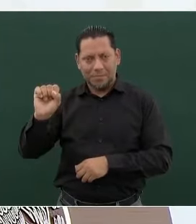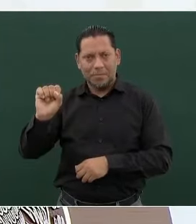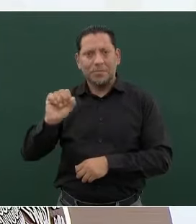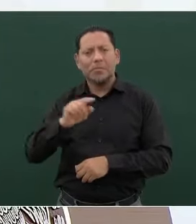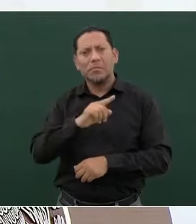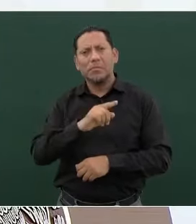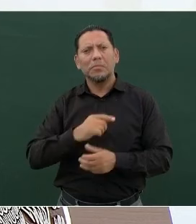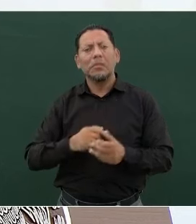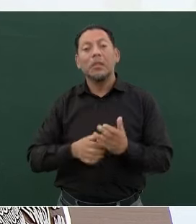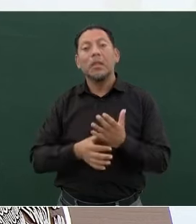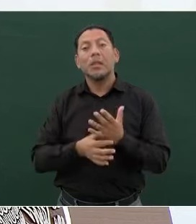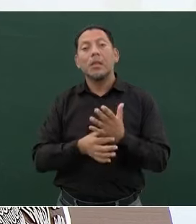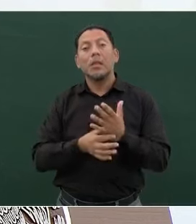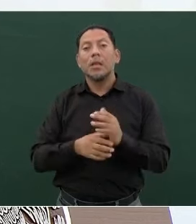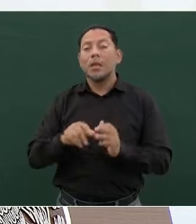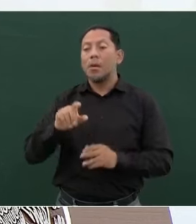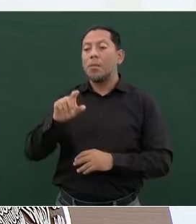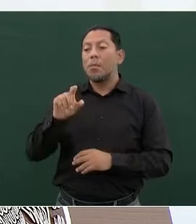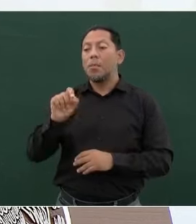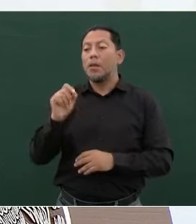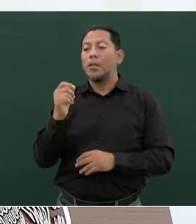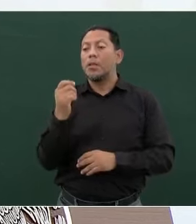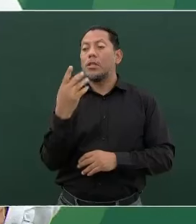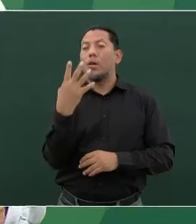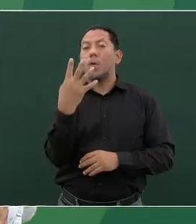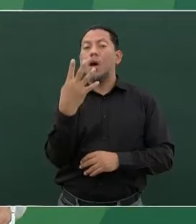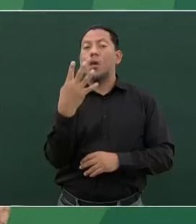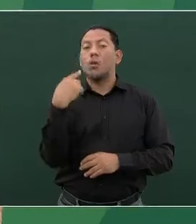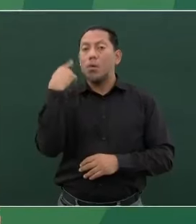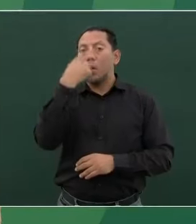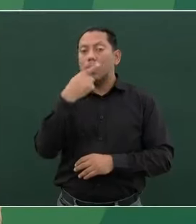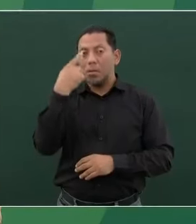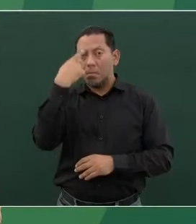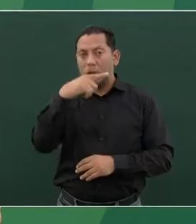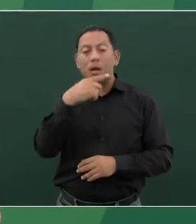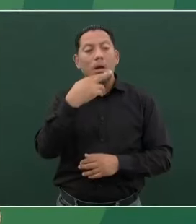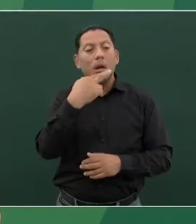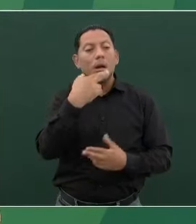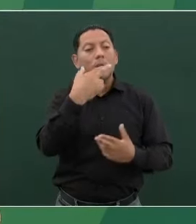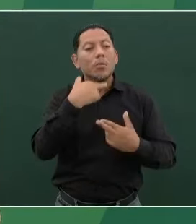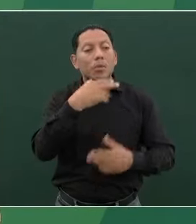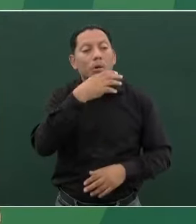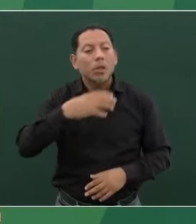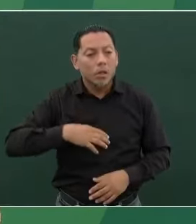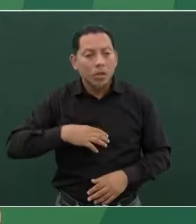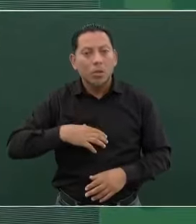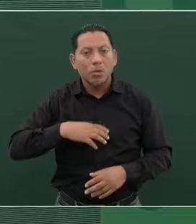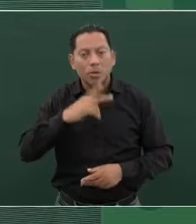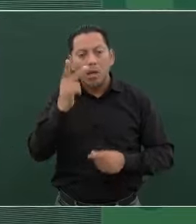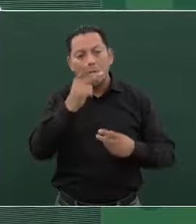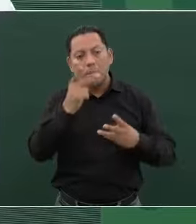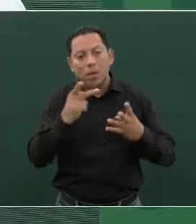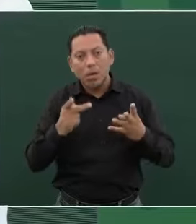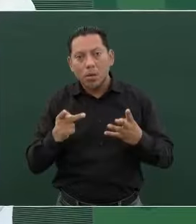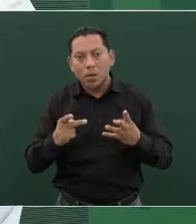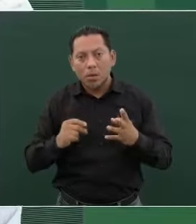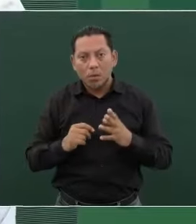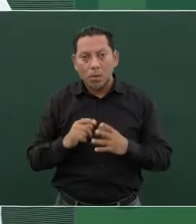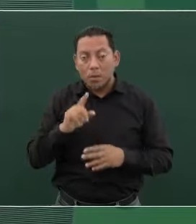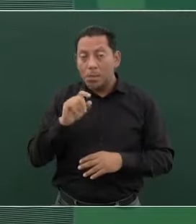Te doy 24 horas para que me contestes un cuestionario. Si no,